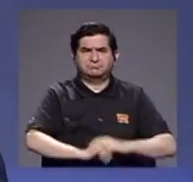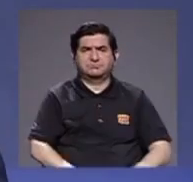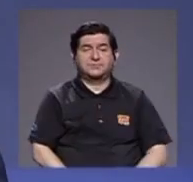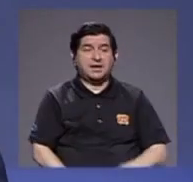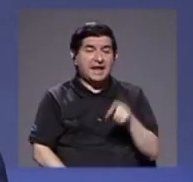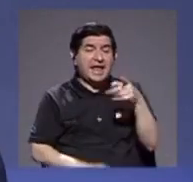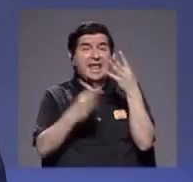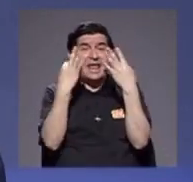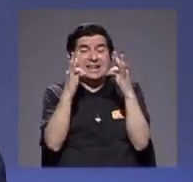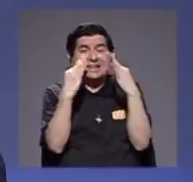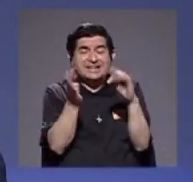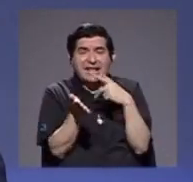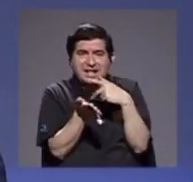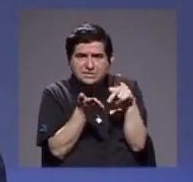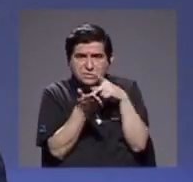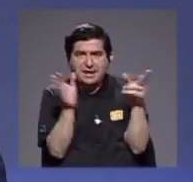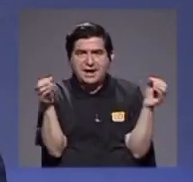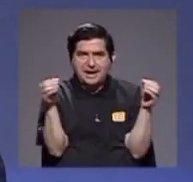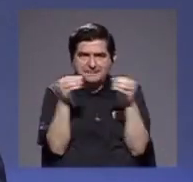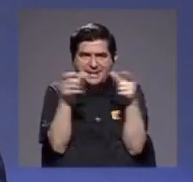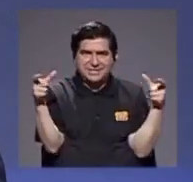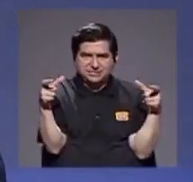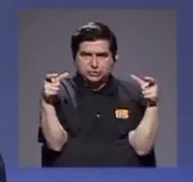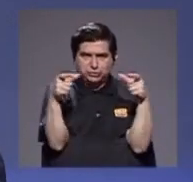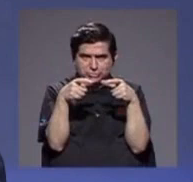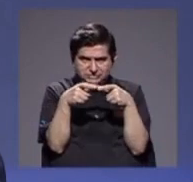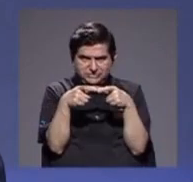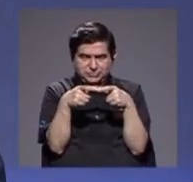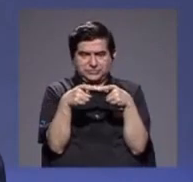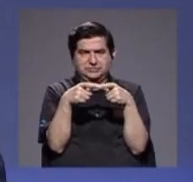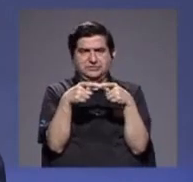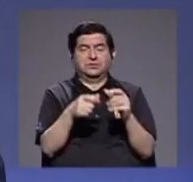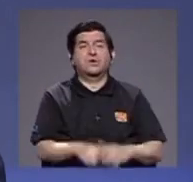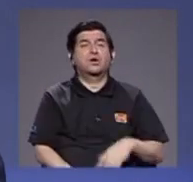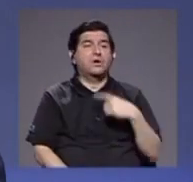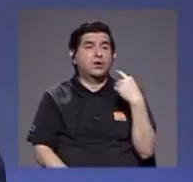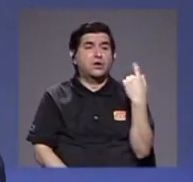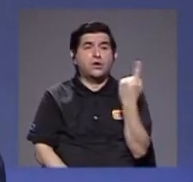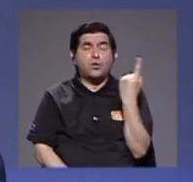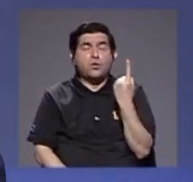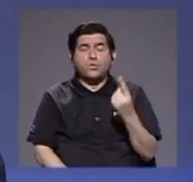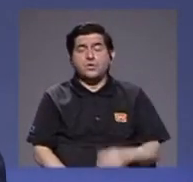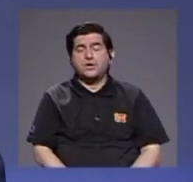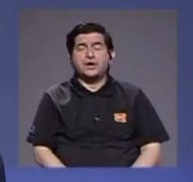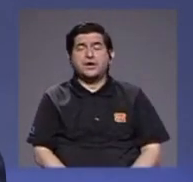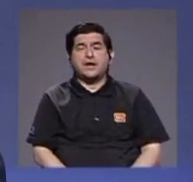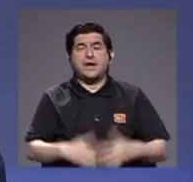Trató de pagar más conexión y el único proveedor